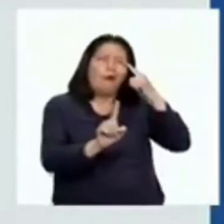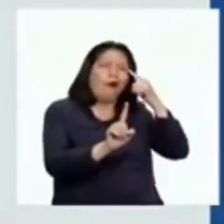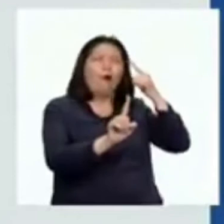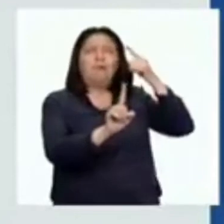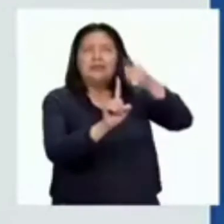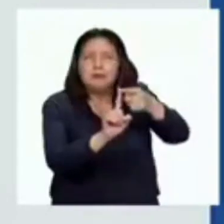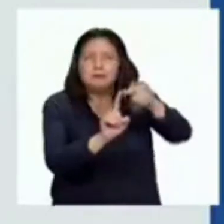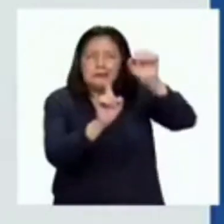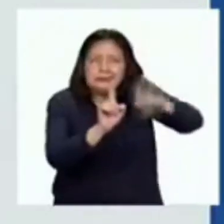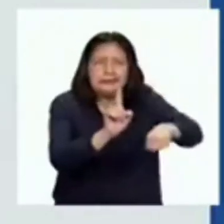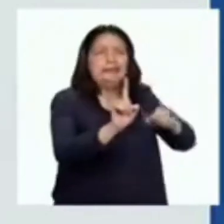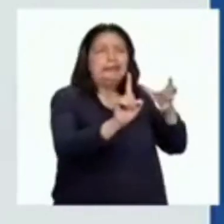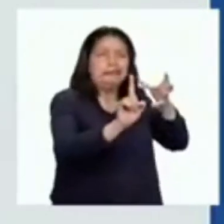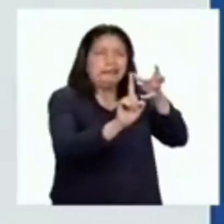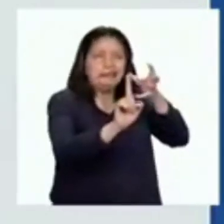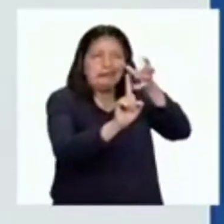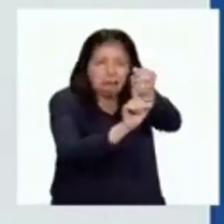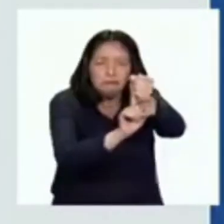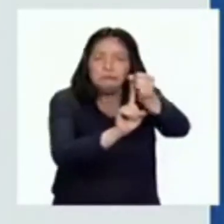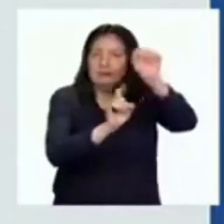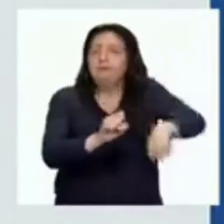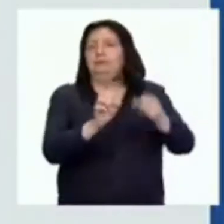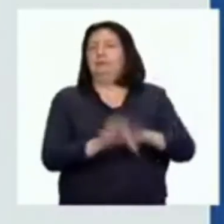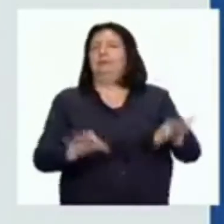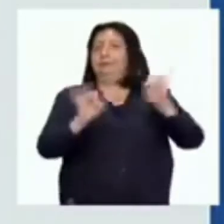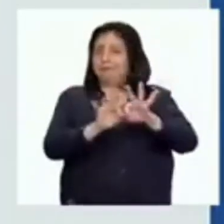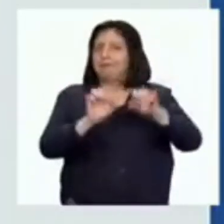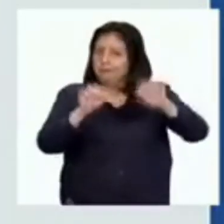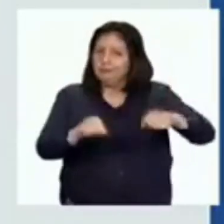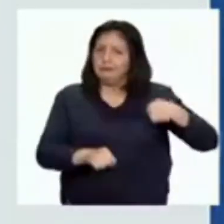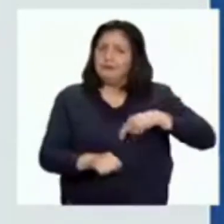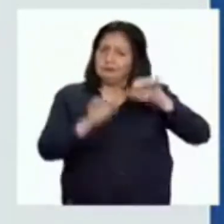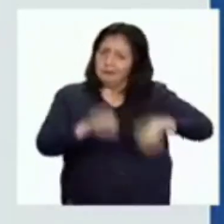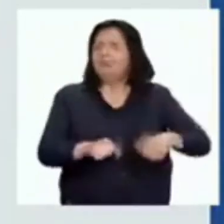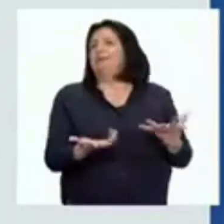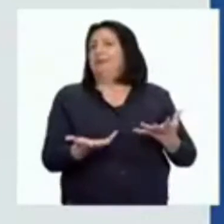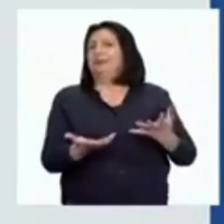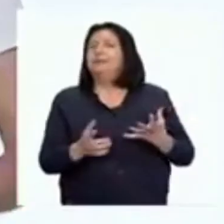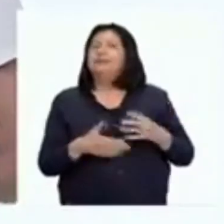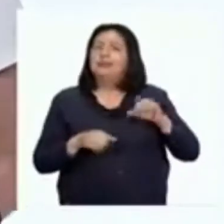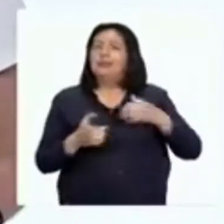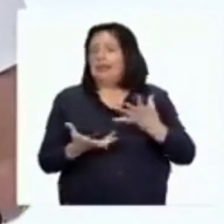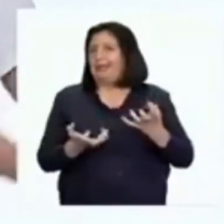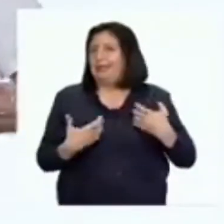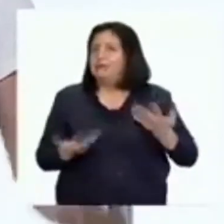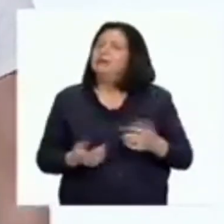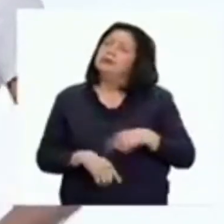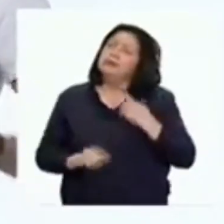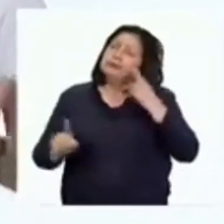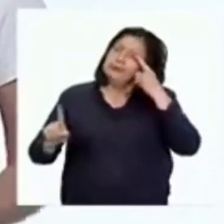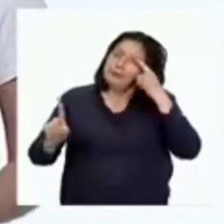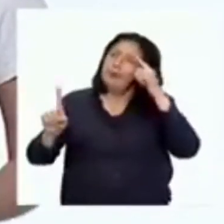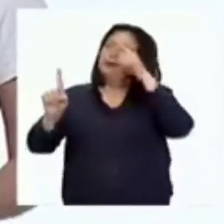aquello que nos proponemos es importante para tener la sensación de que estamos logrando a lo que queremos. Tener metas